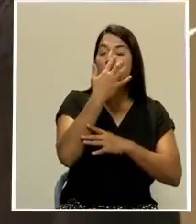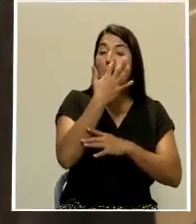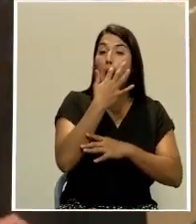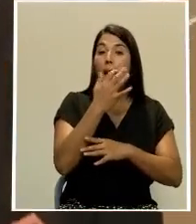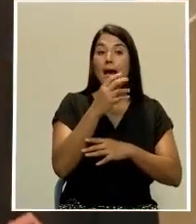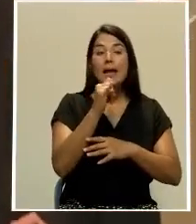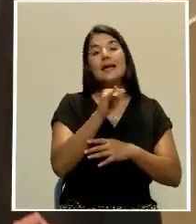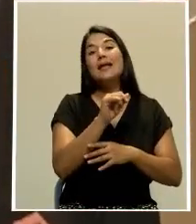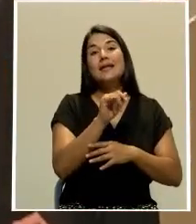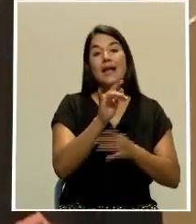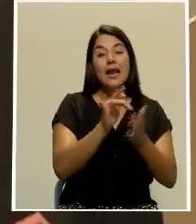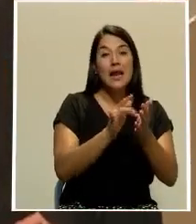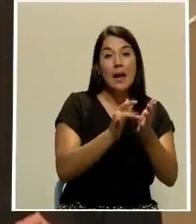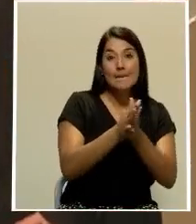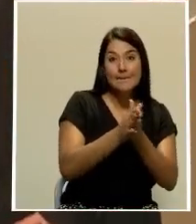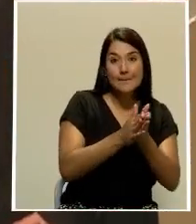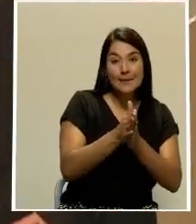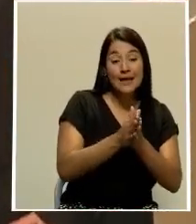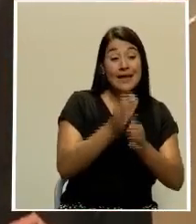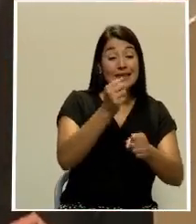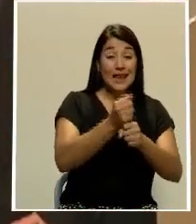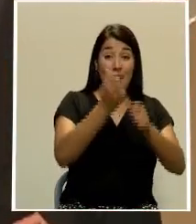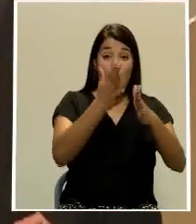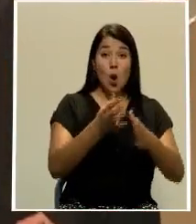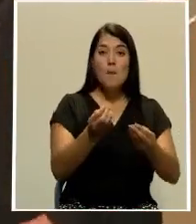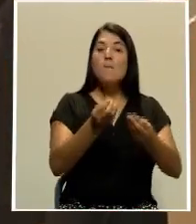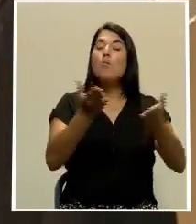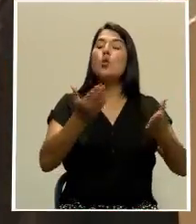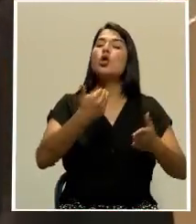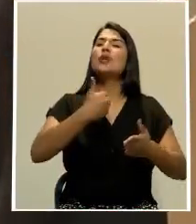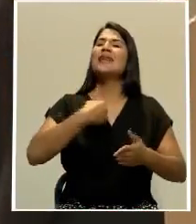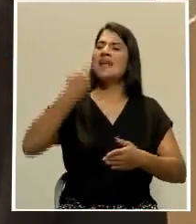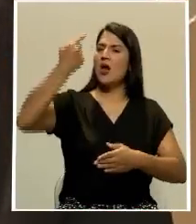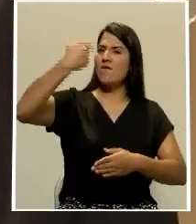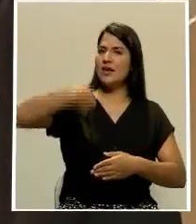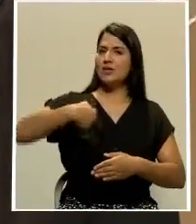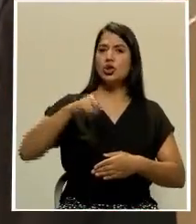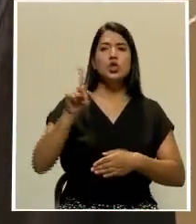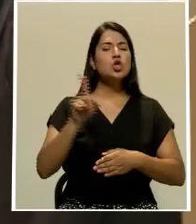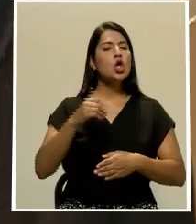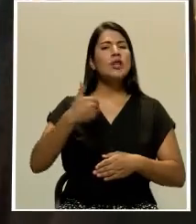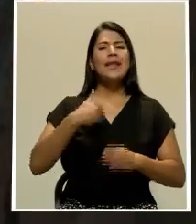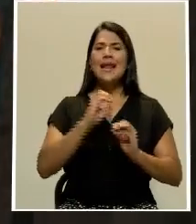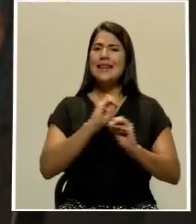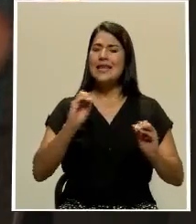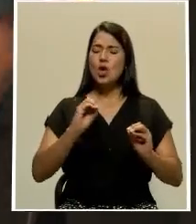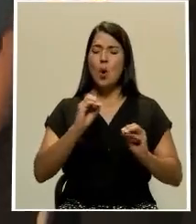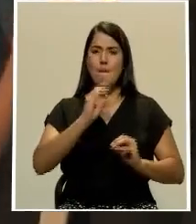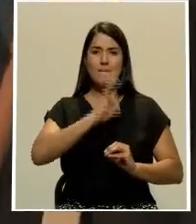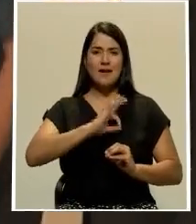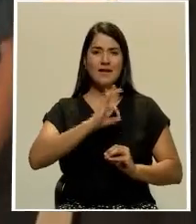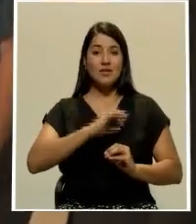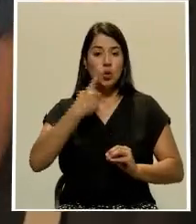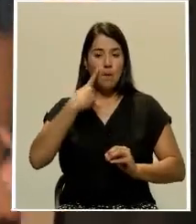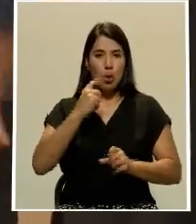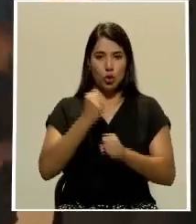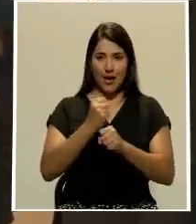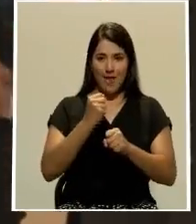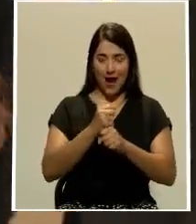funcionarios públicos, quienes tienen el deber de no enriquecerse ni obtener beneficios por el ejercicio de su función.